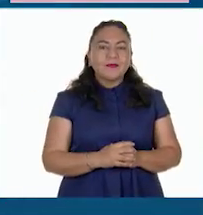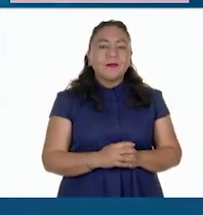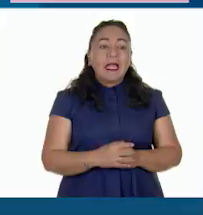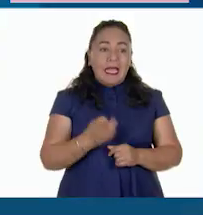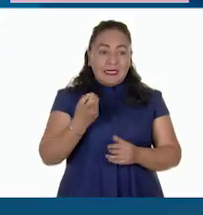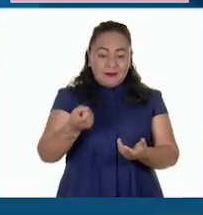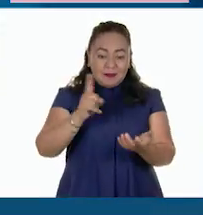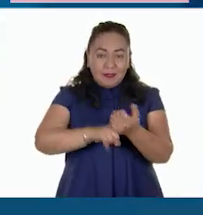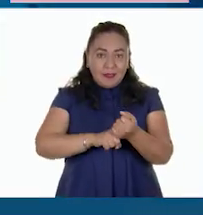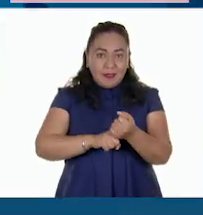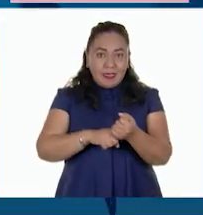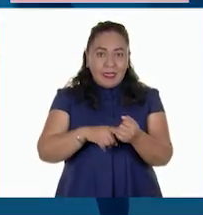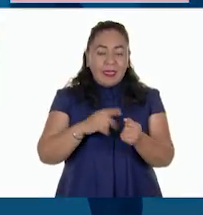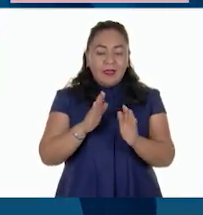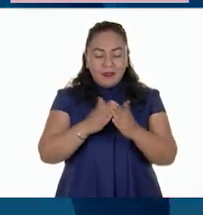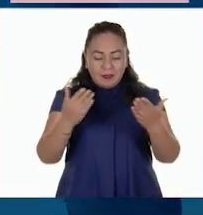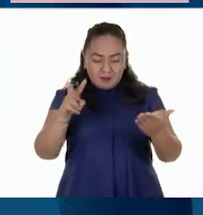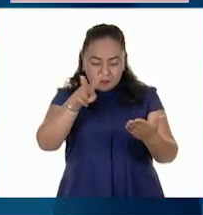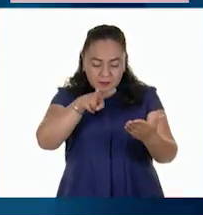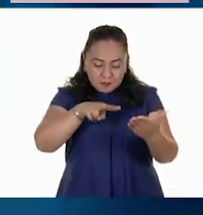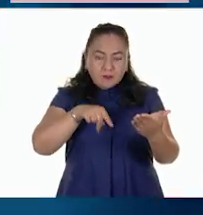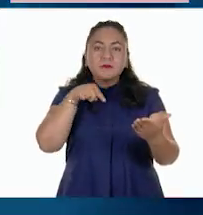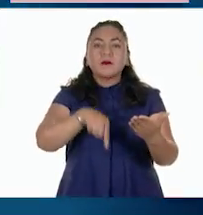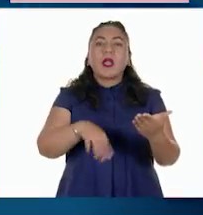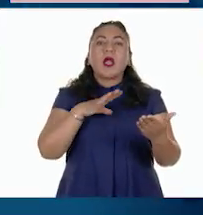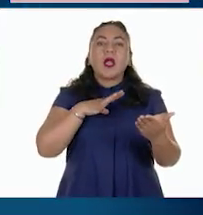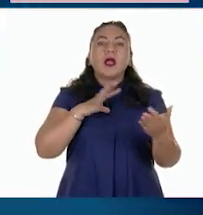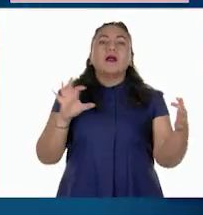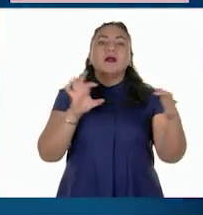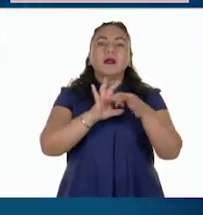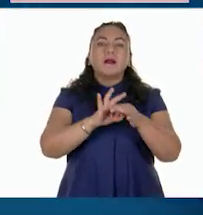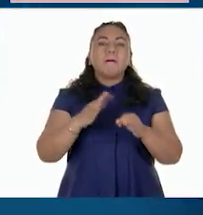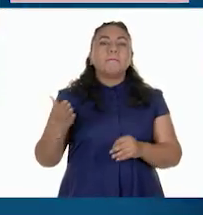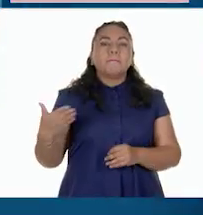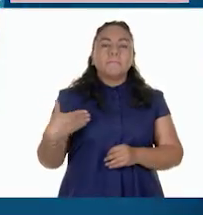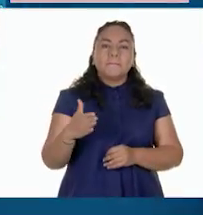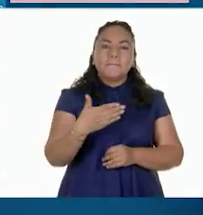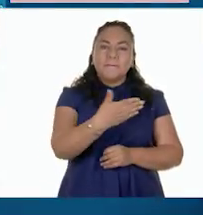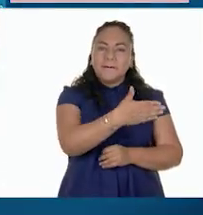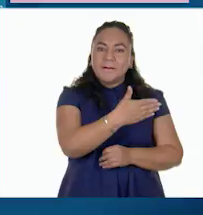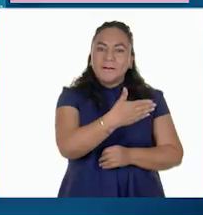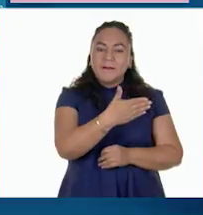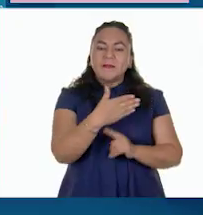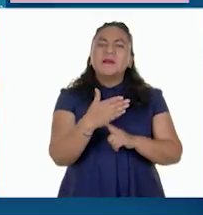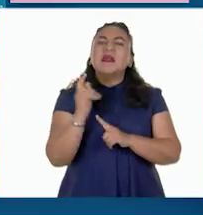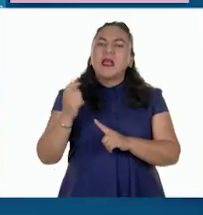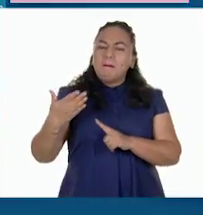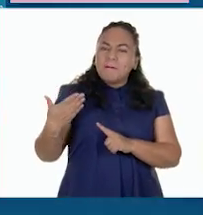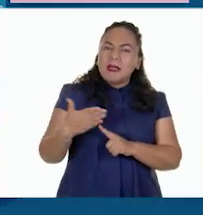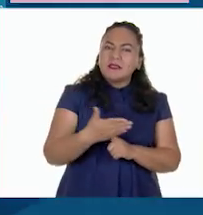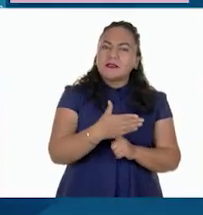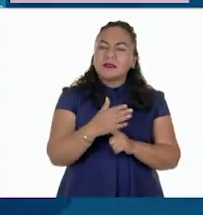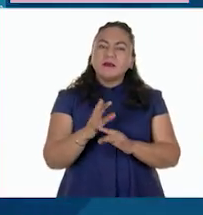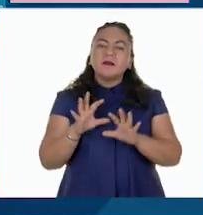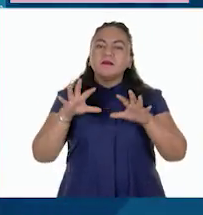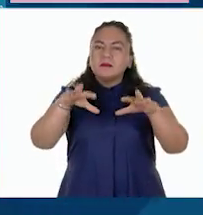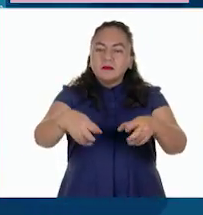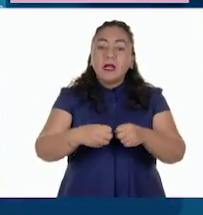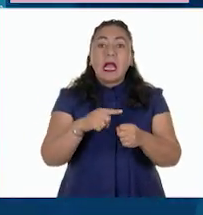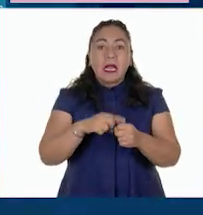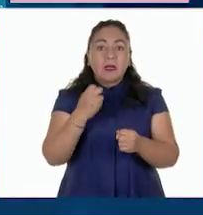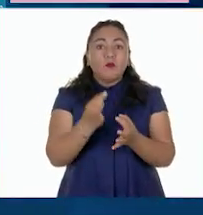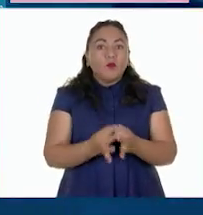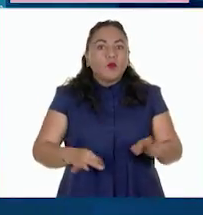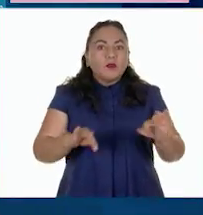contenida en el libro se refiere a la pesca. Precisamente, la pesca es una importante fuente de